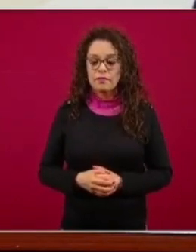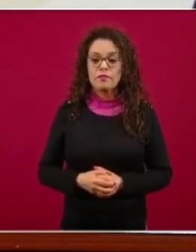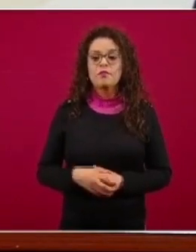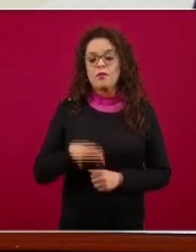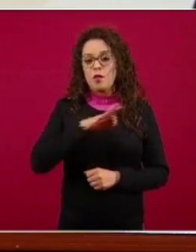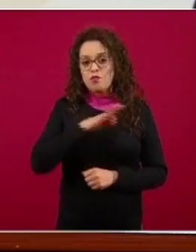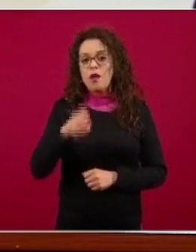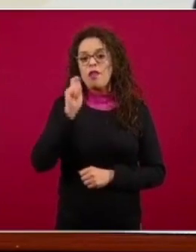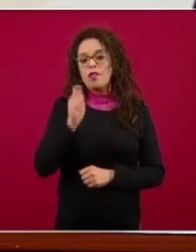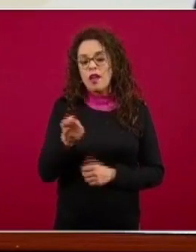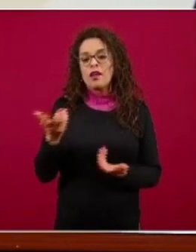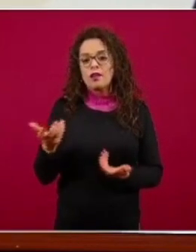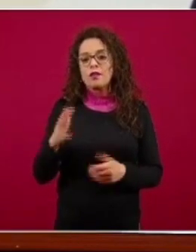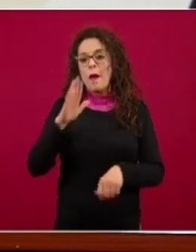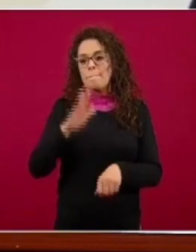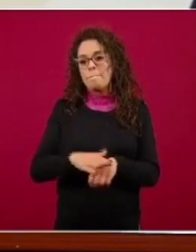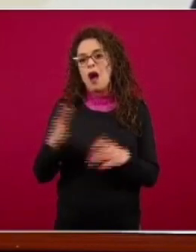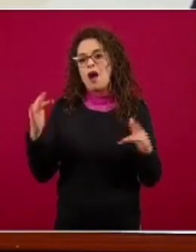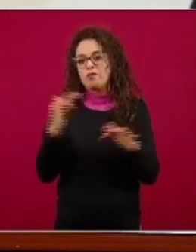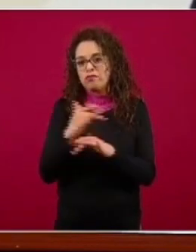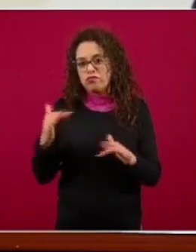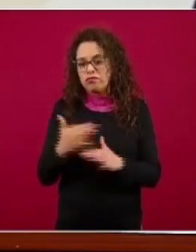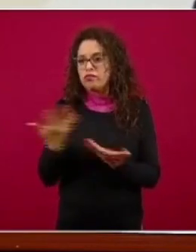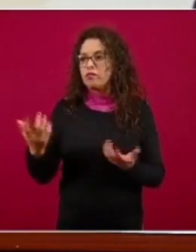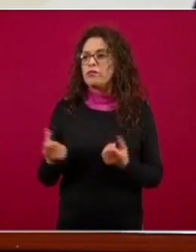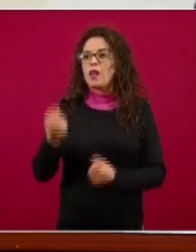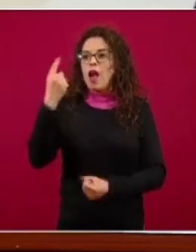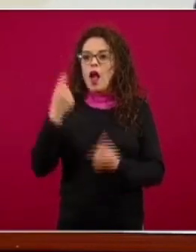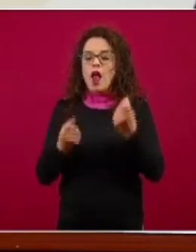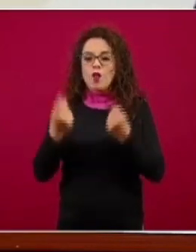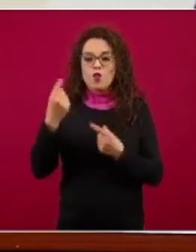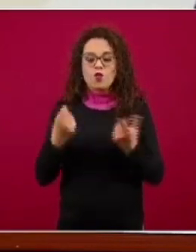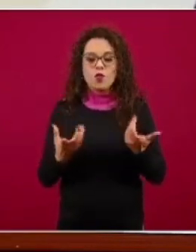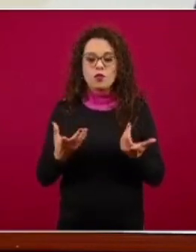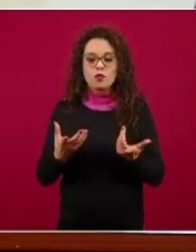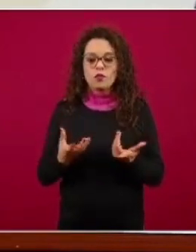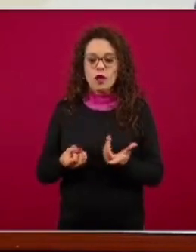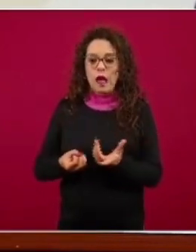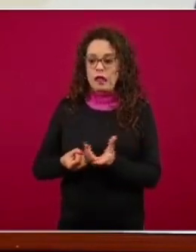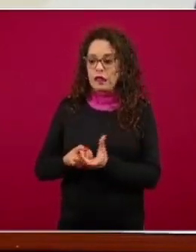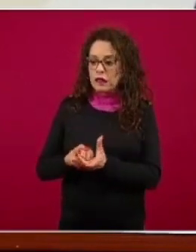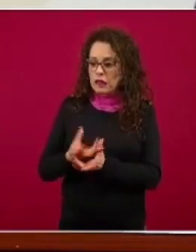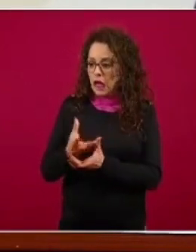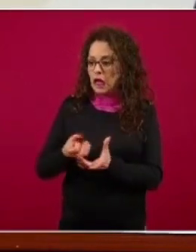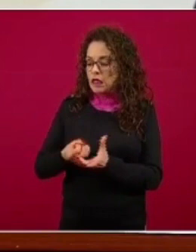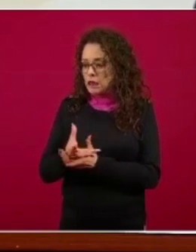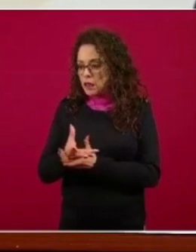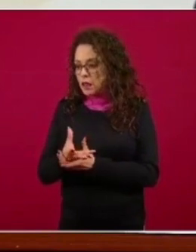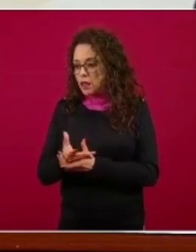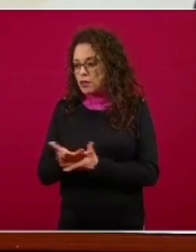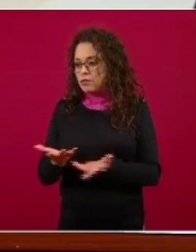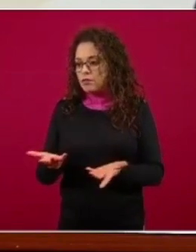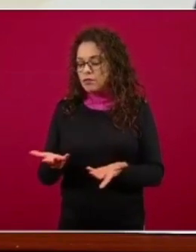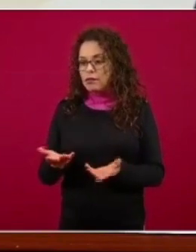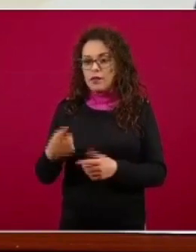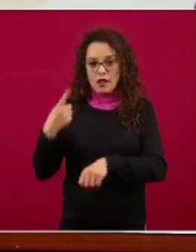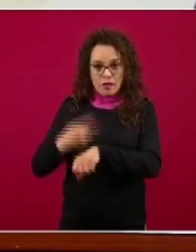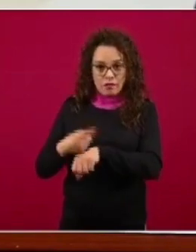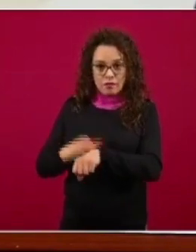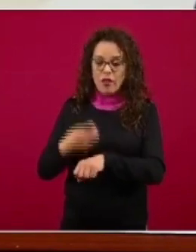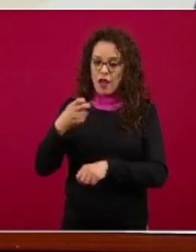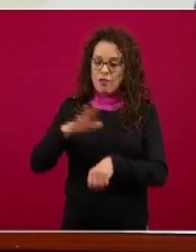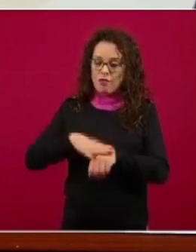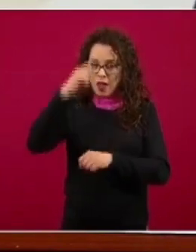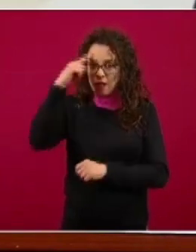movilización puede ser que algunos salen y traen como lo mostraban ya sea de manera sintomática o enfermos y se hace el